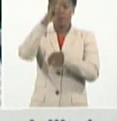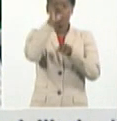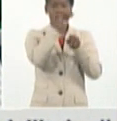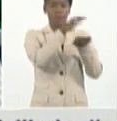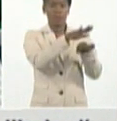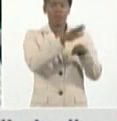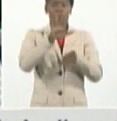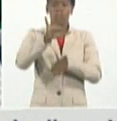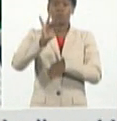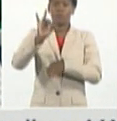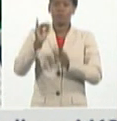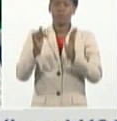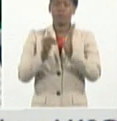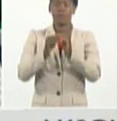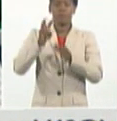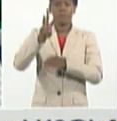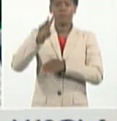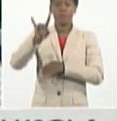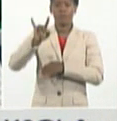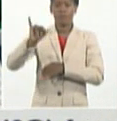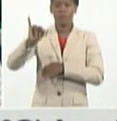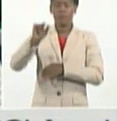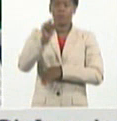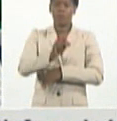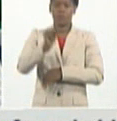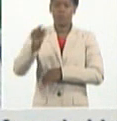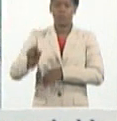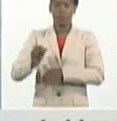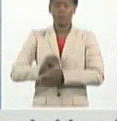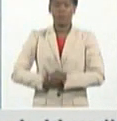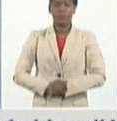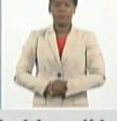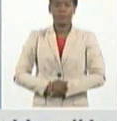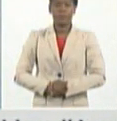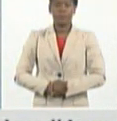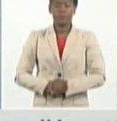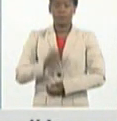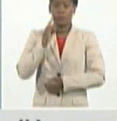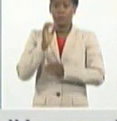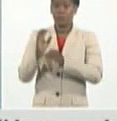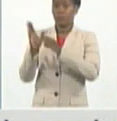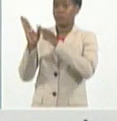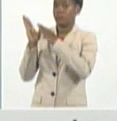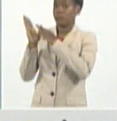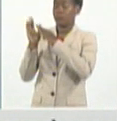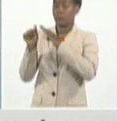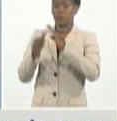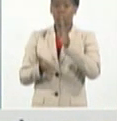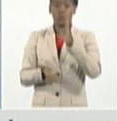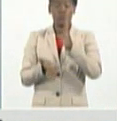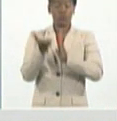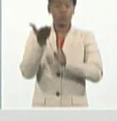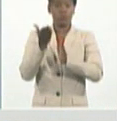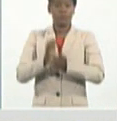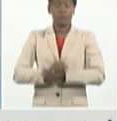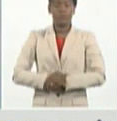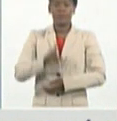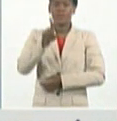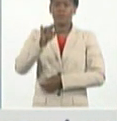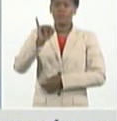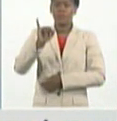.396 pacientes, la cifra más elevada que hemos tenido, 16